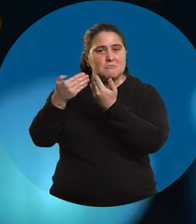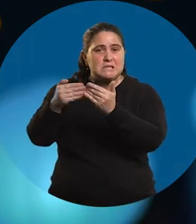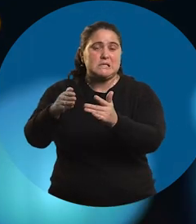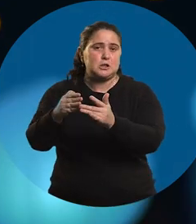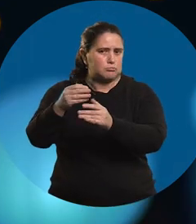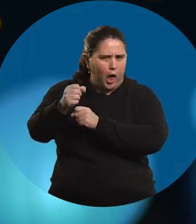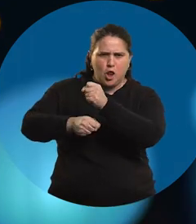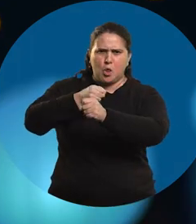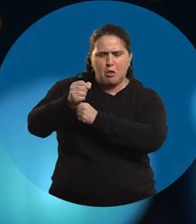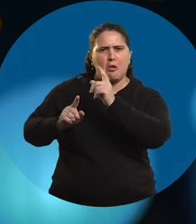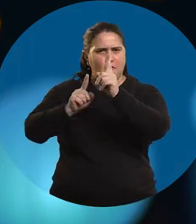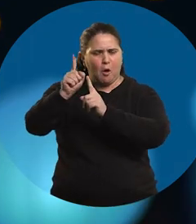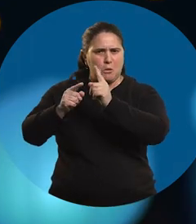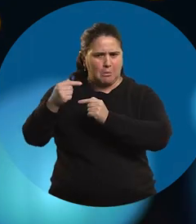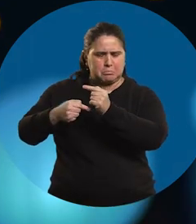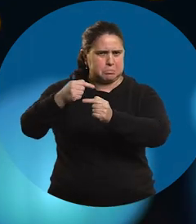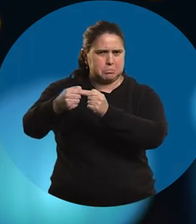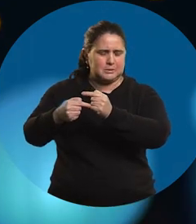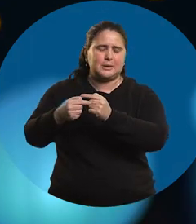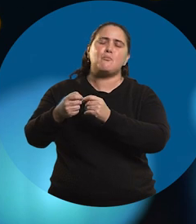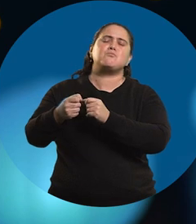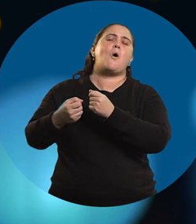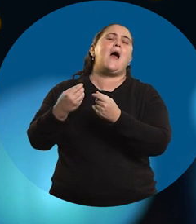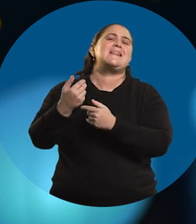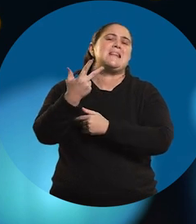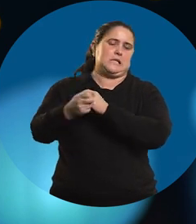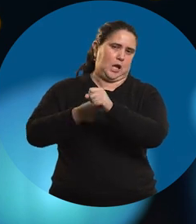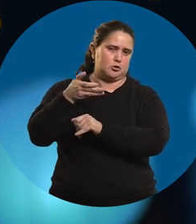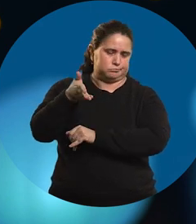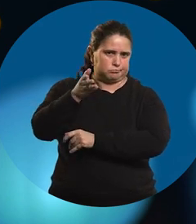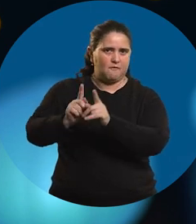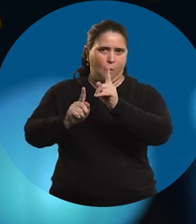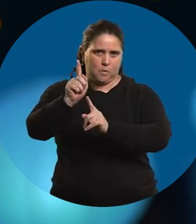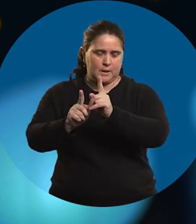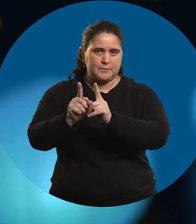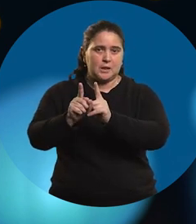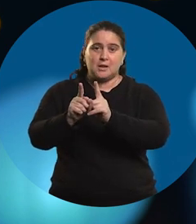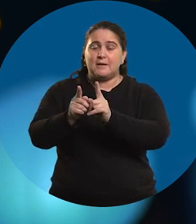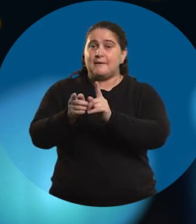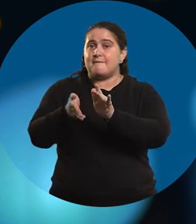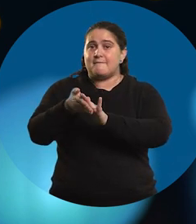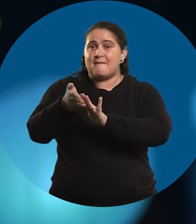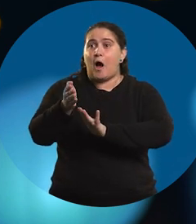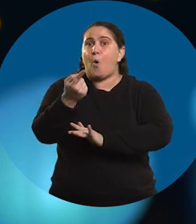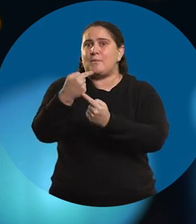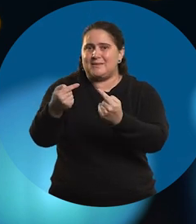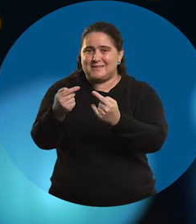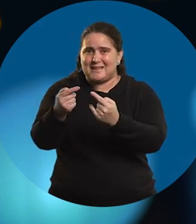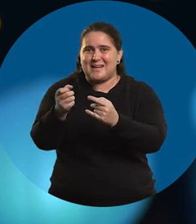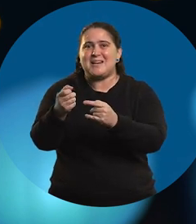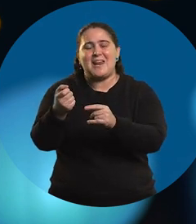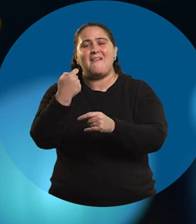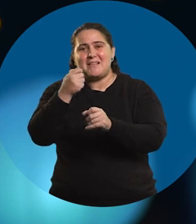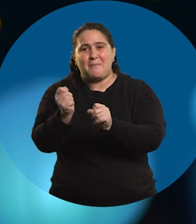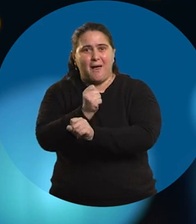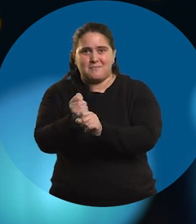arranqué, hice muchos años de facultad, muchos años, no, hice tres años. Y cuando estaba casi a una materia de